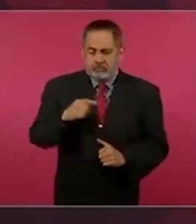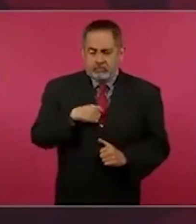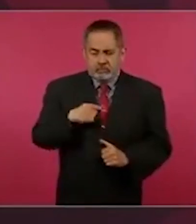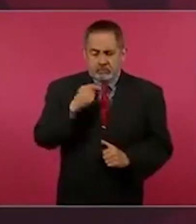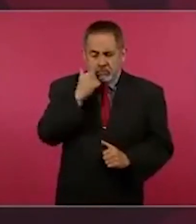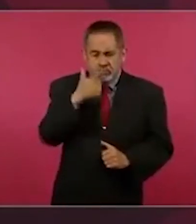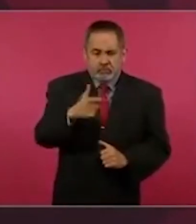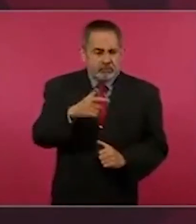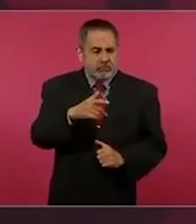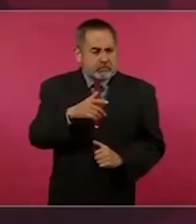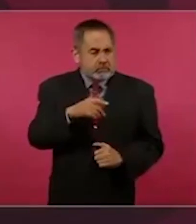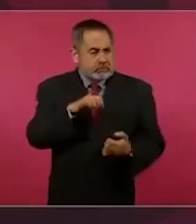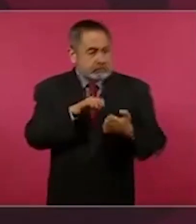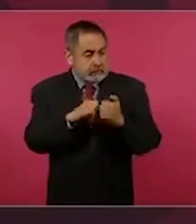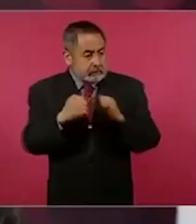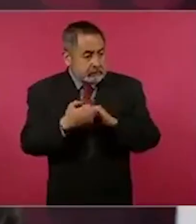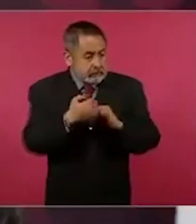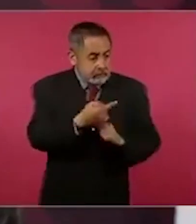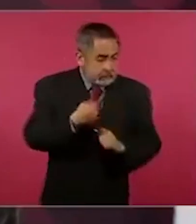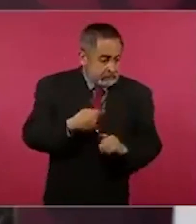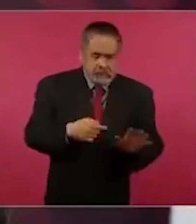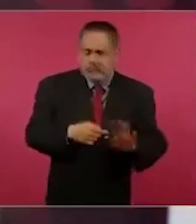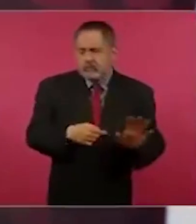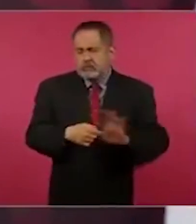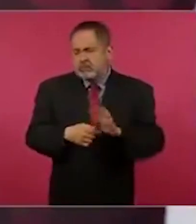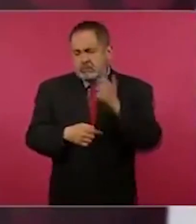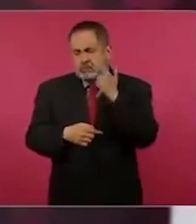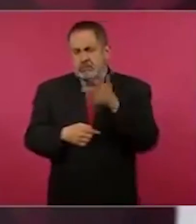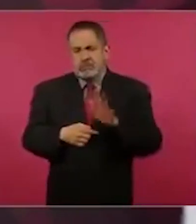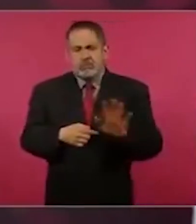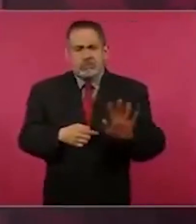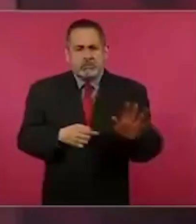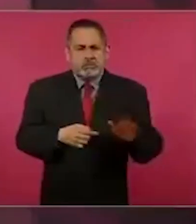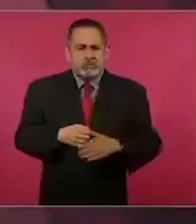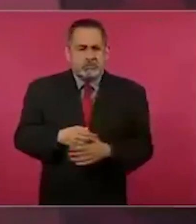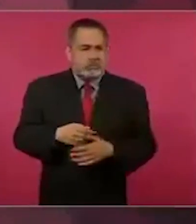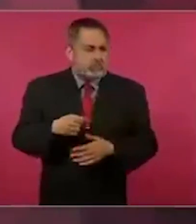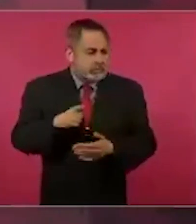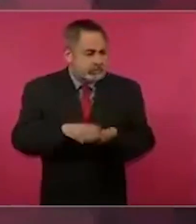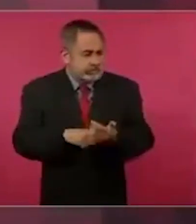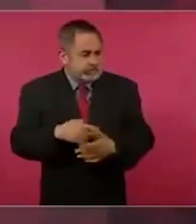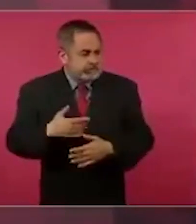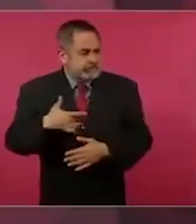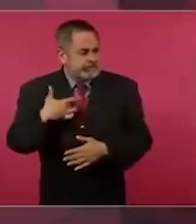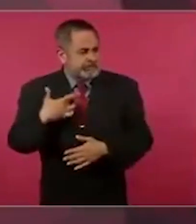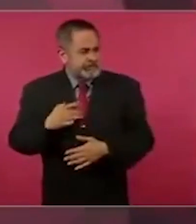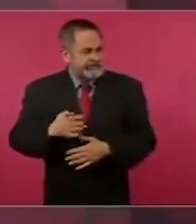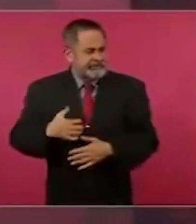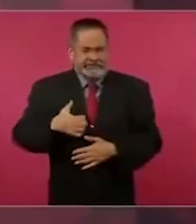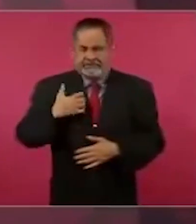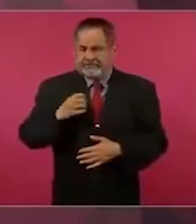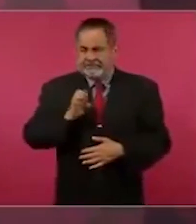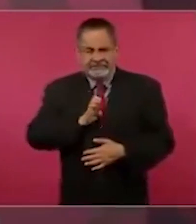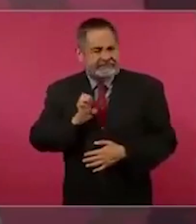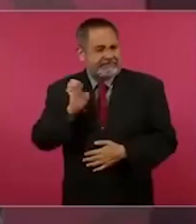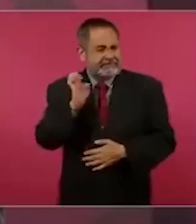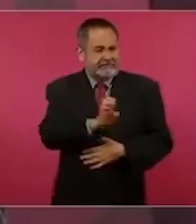enemigos, no quiero odiar a nadie.